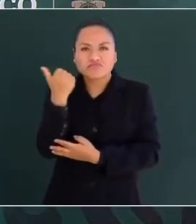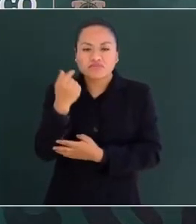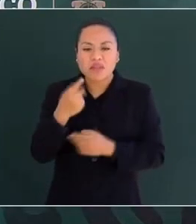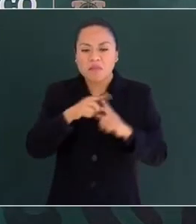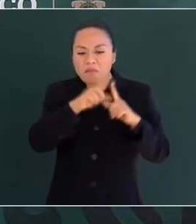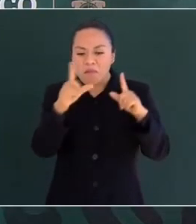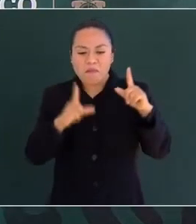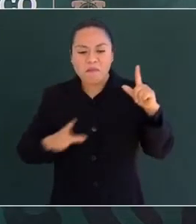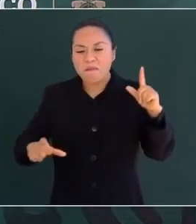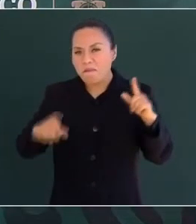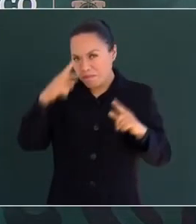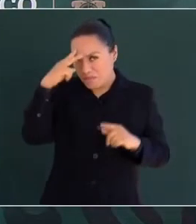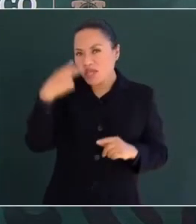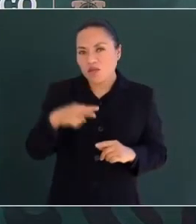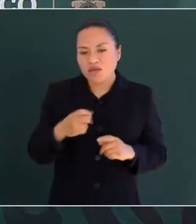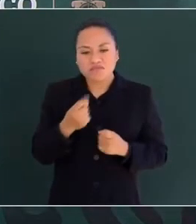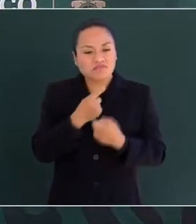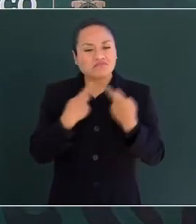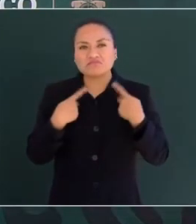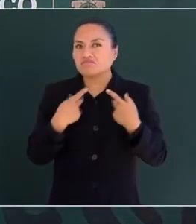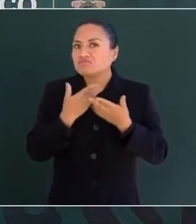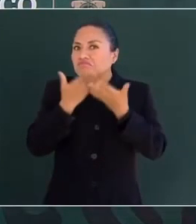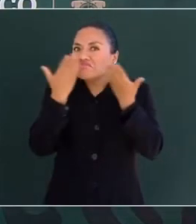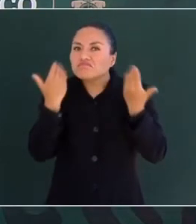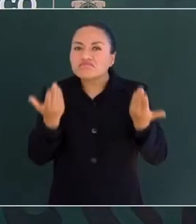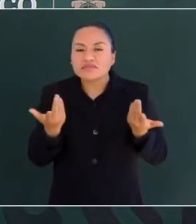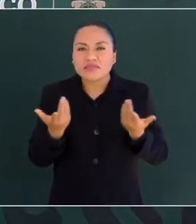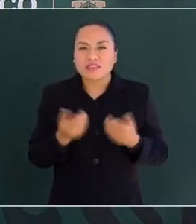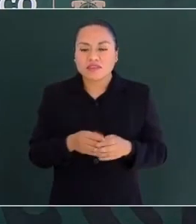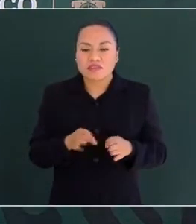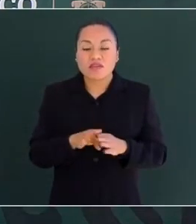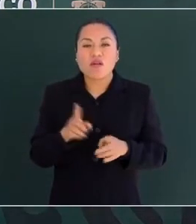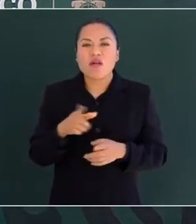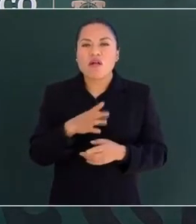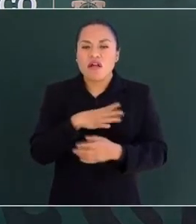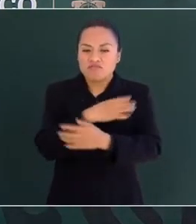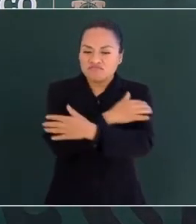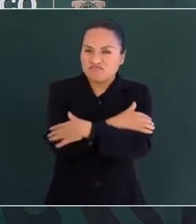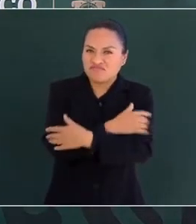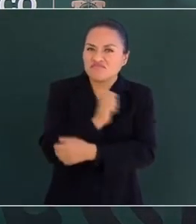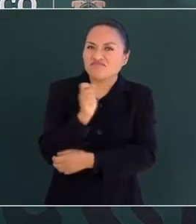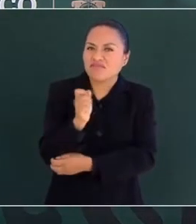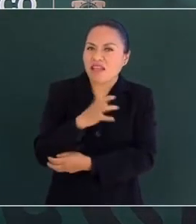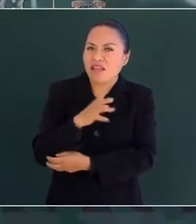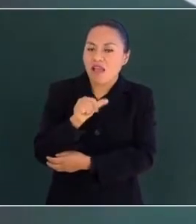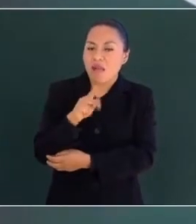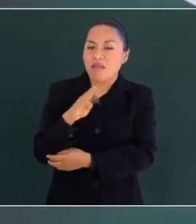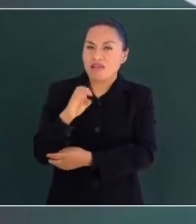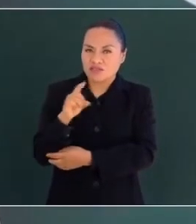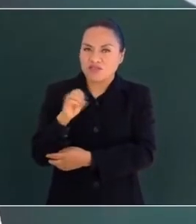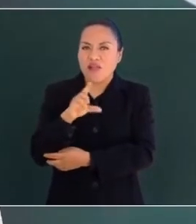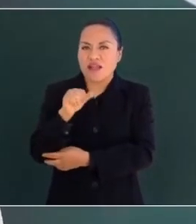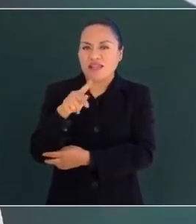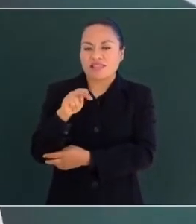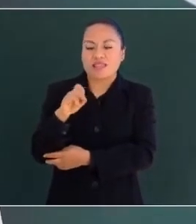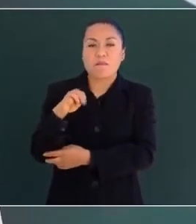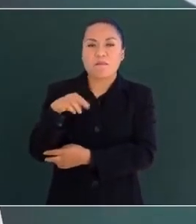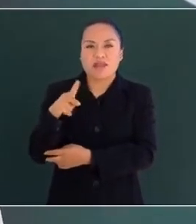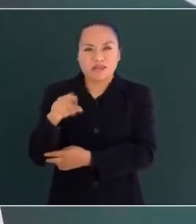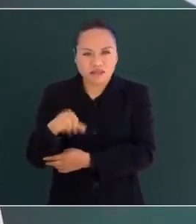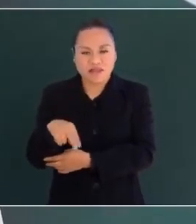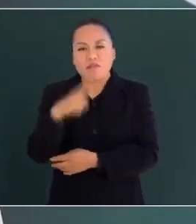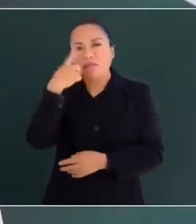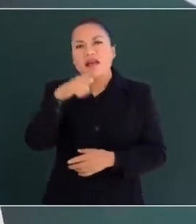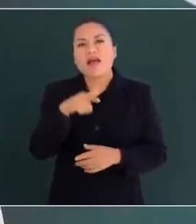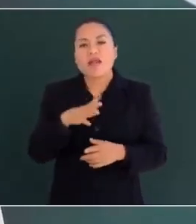mexicanos y mexicanas, no obstante que en el abrazo de Acatempan dio punto de partida para el plan